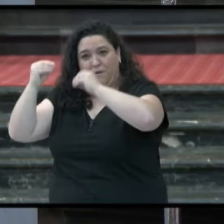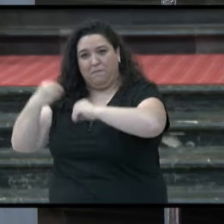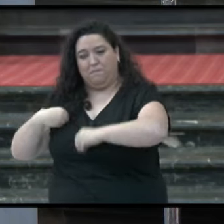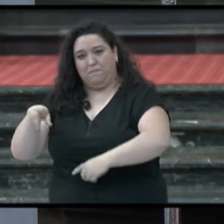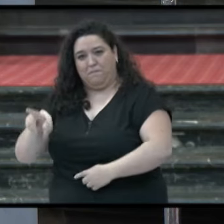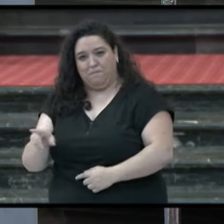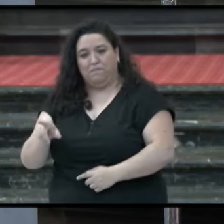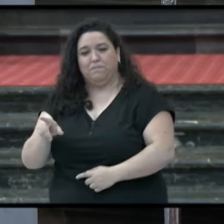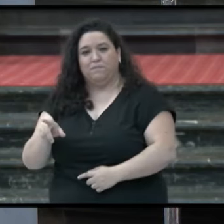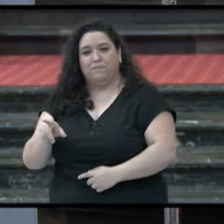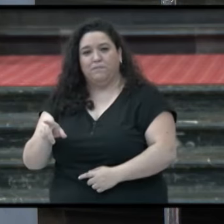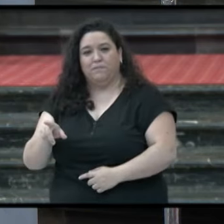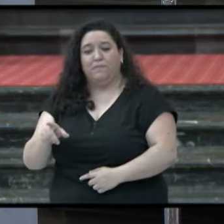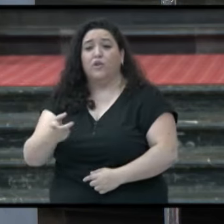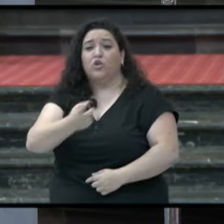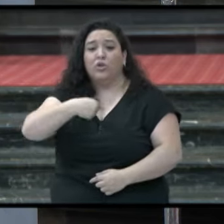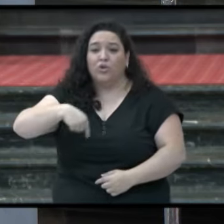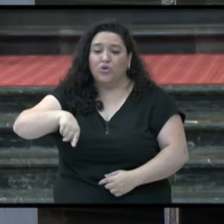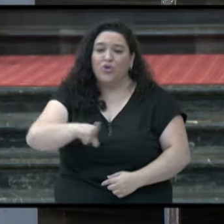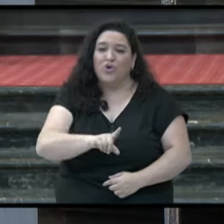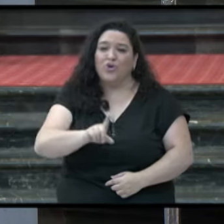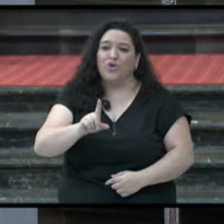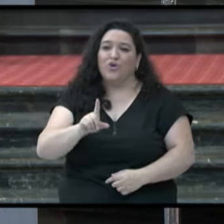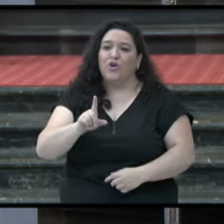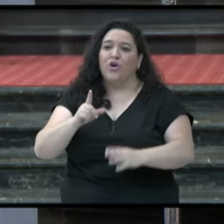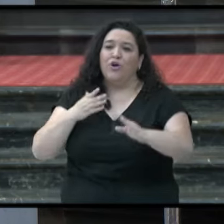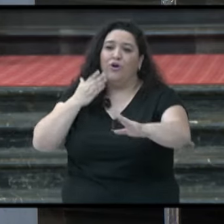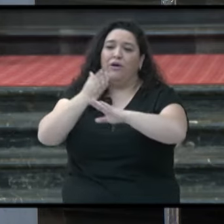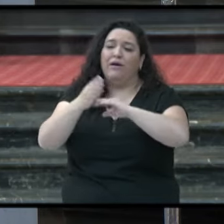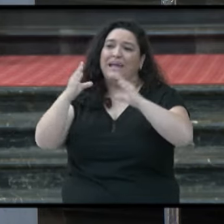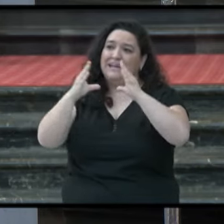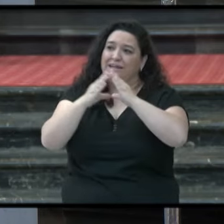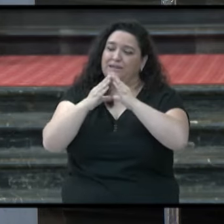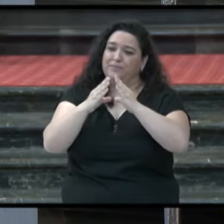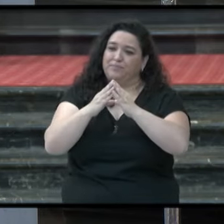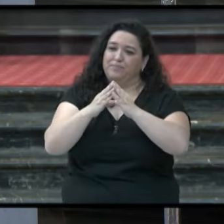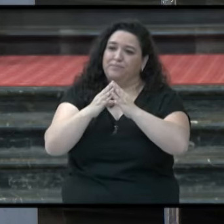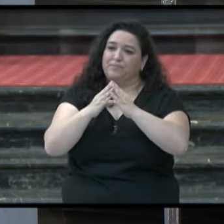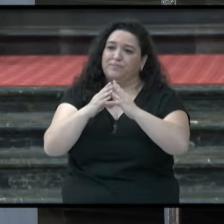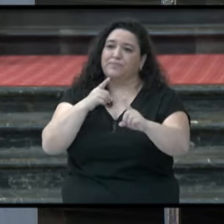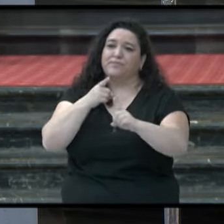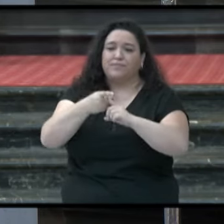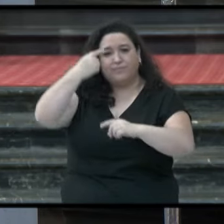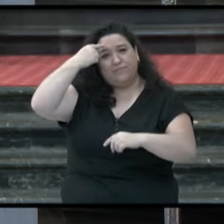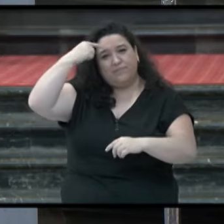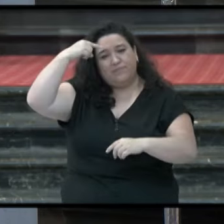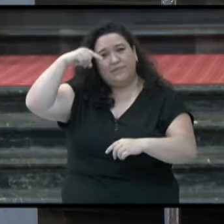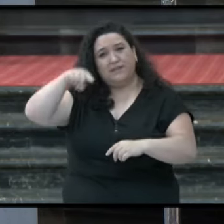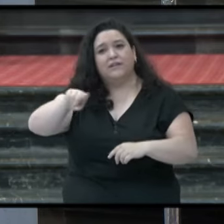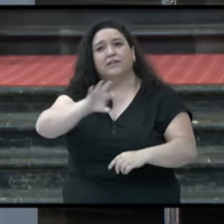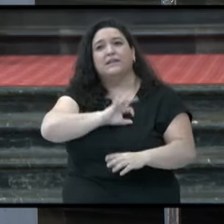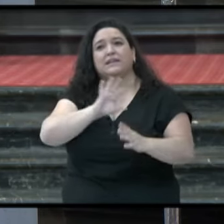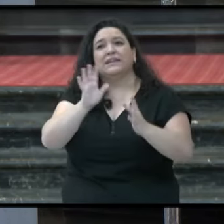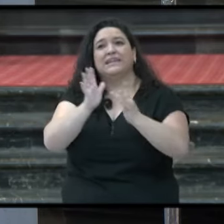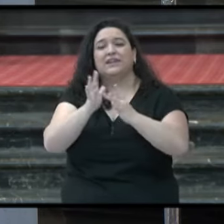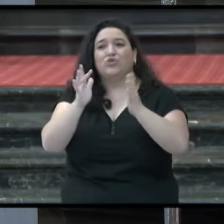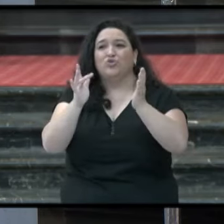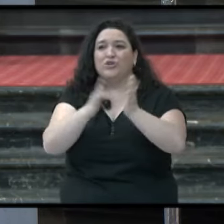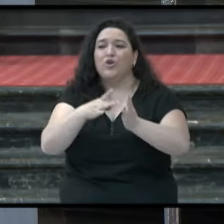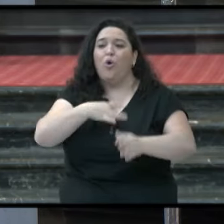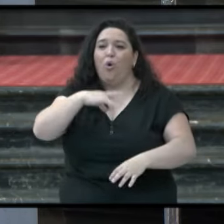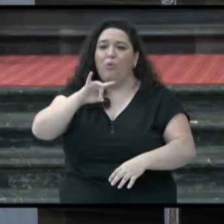pues nosotros acudimos a la Eucaristía sabiendo que Jesucristo puede